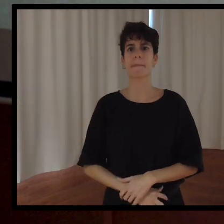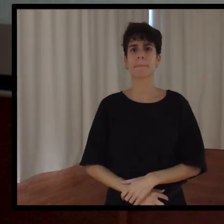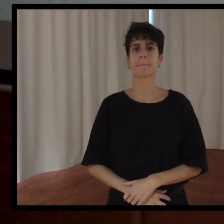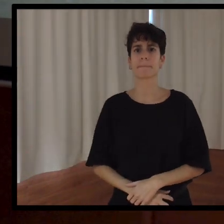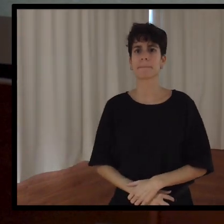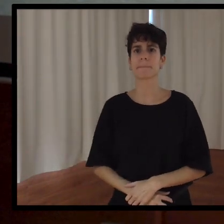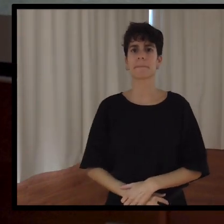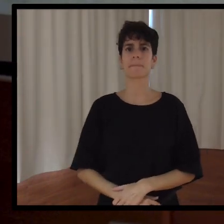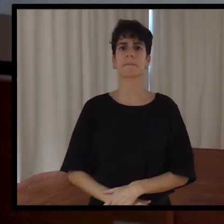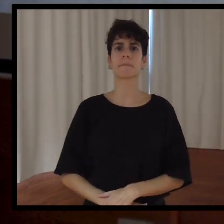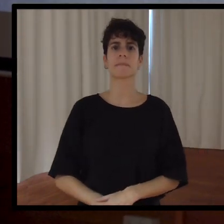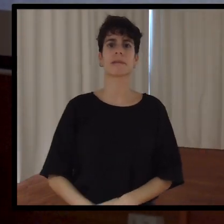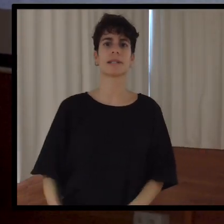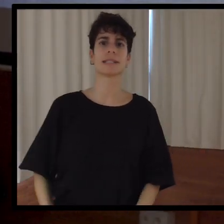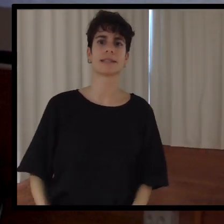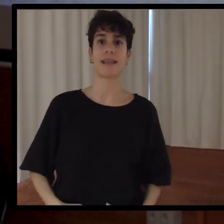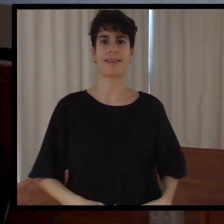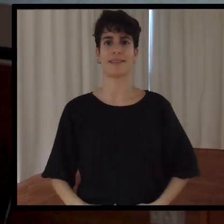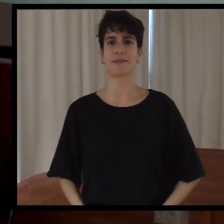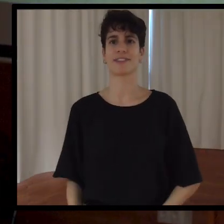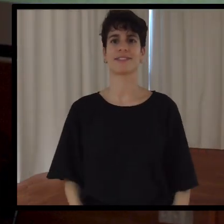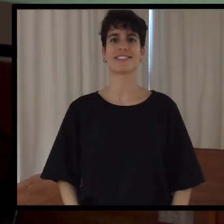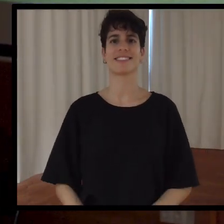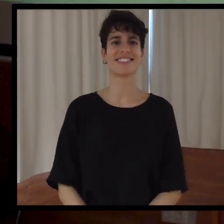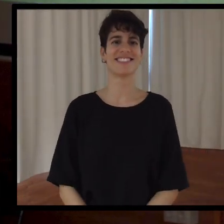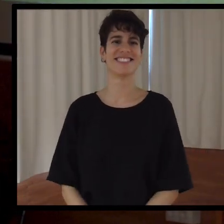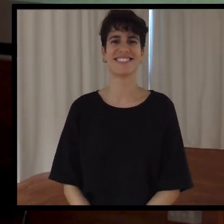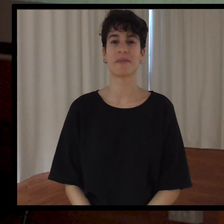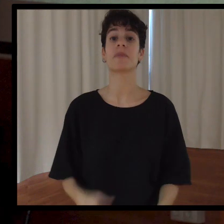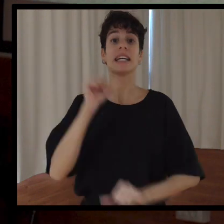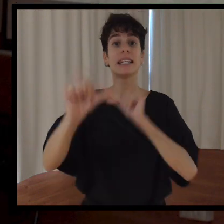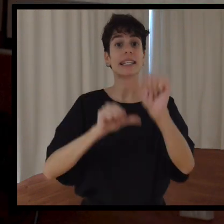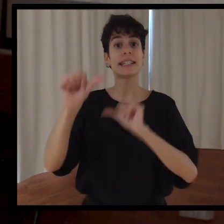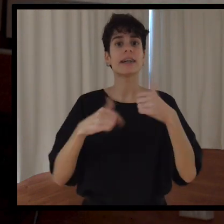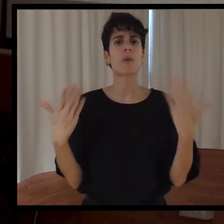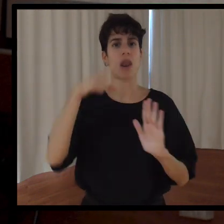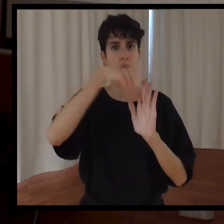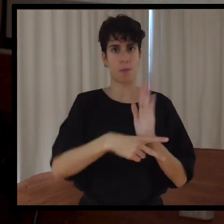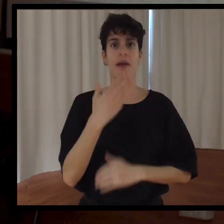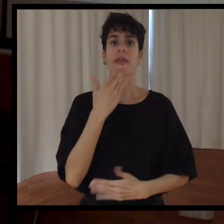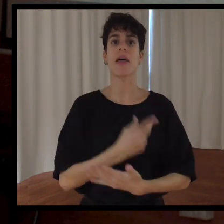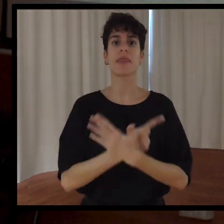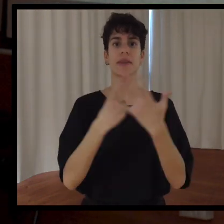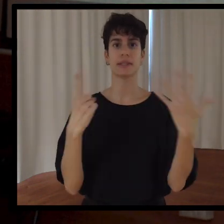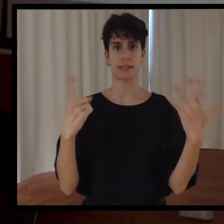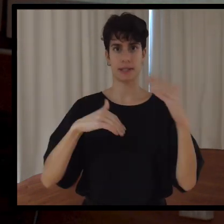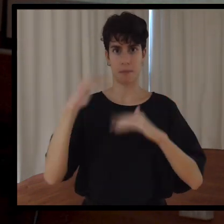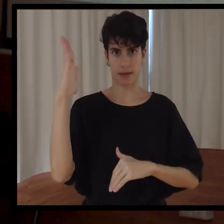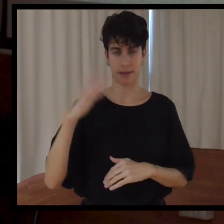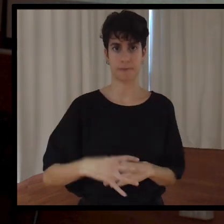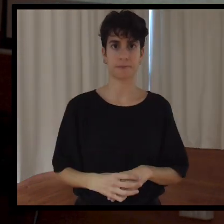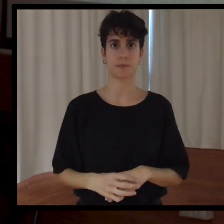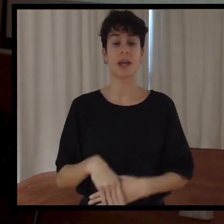Pues esa liga tiene unas normas. Las normas es ser mayor de 16 años, tener una